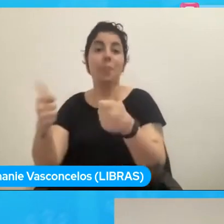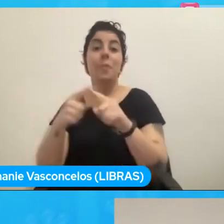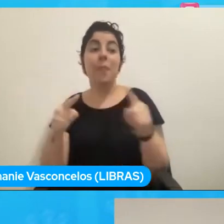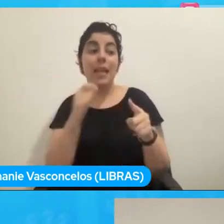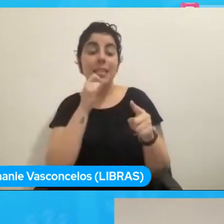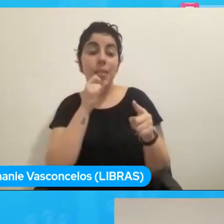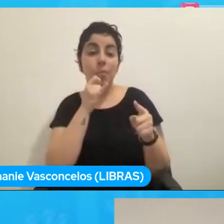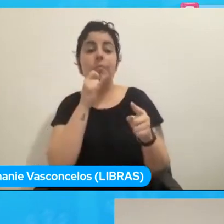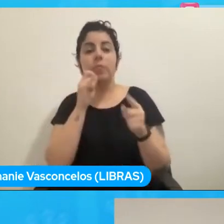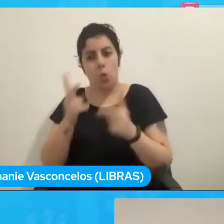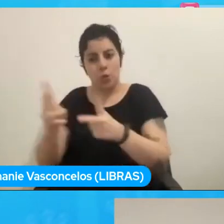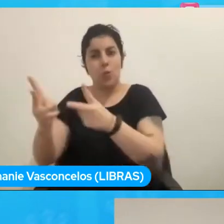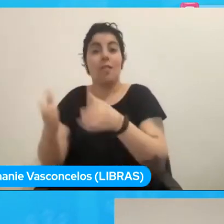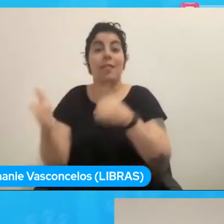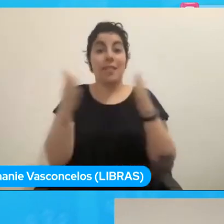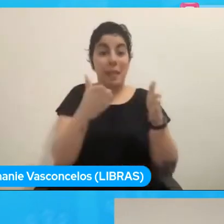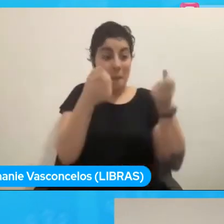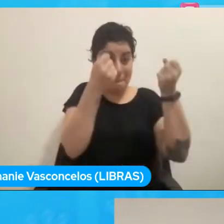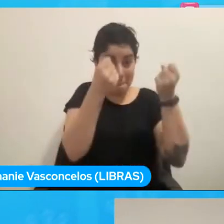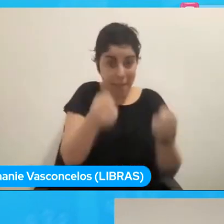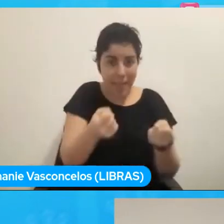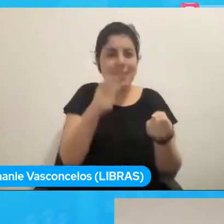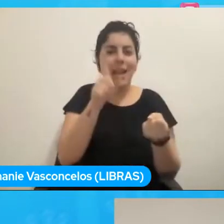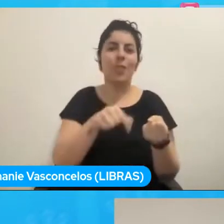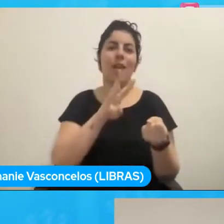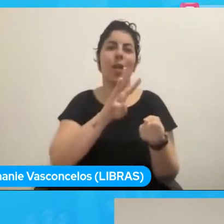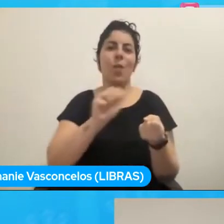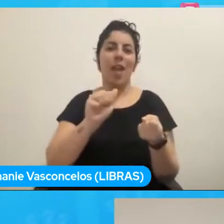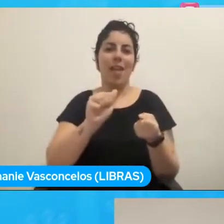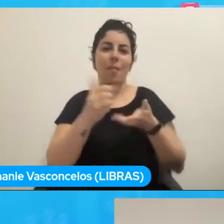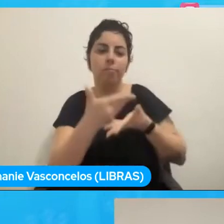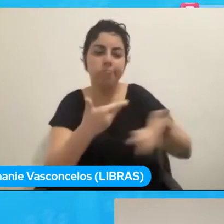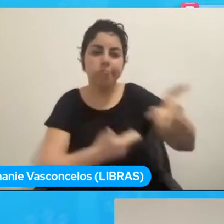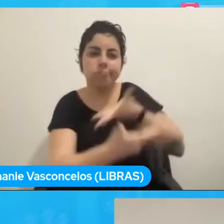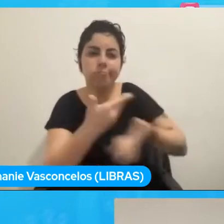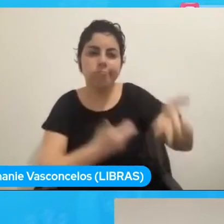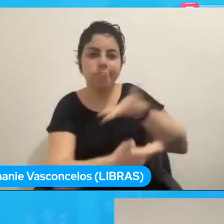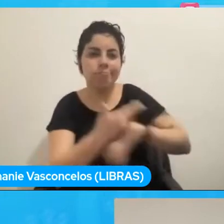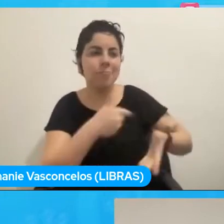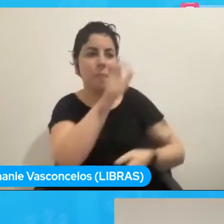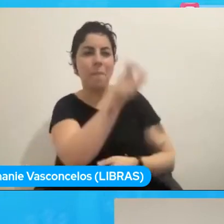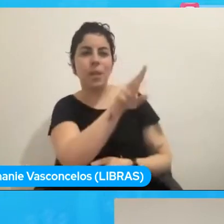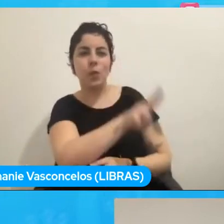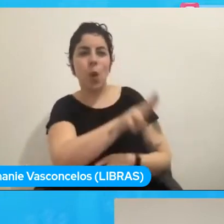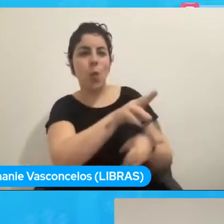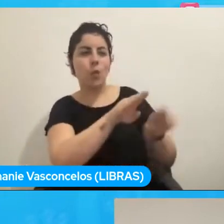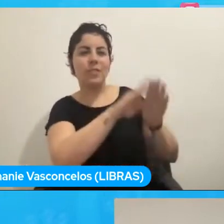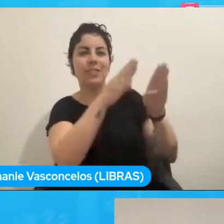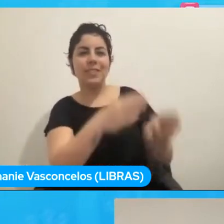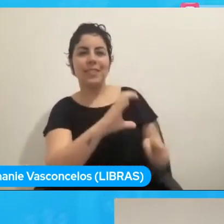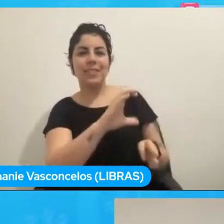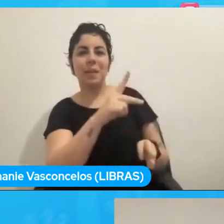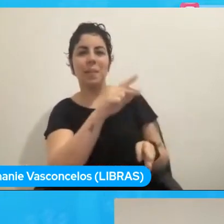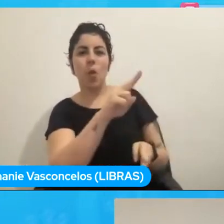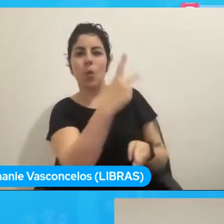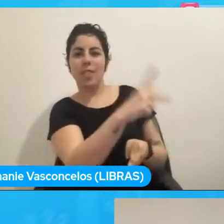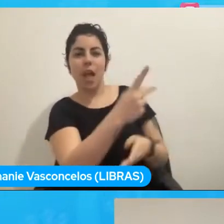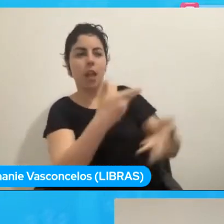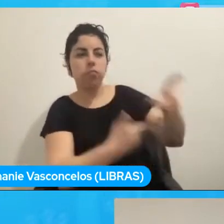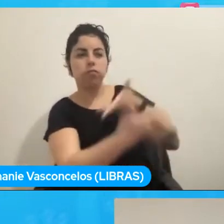pesada la manejará él directamente comunicándose con el CPU de la PC donde está corriendo. Ok.